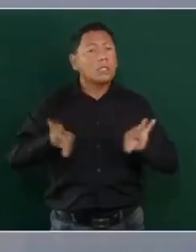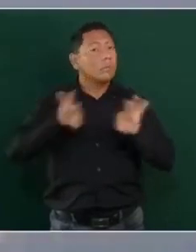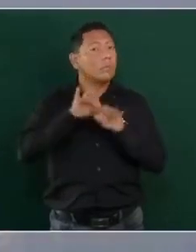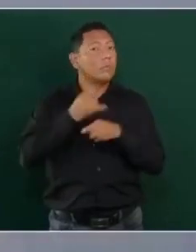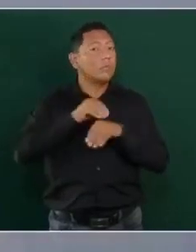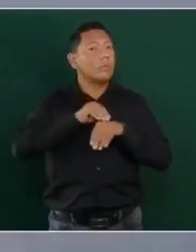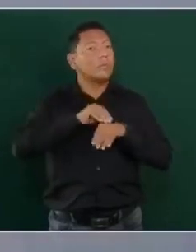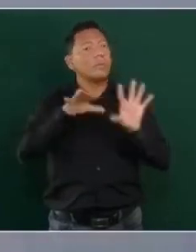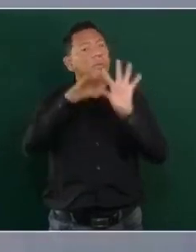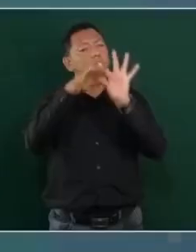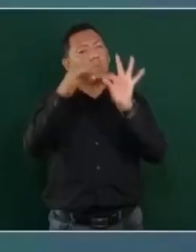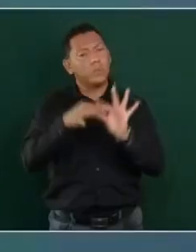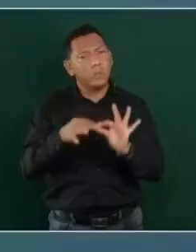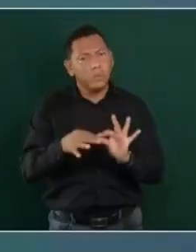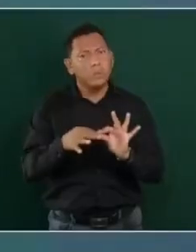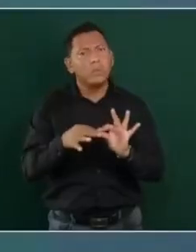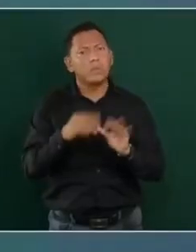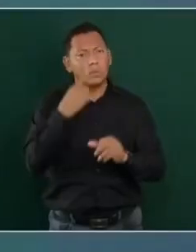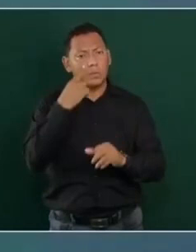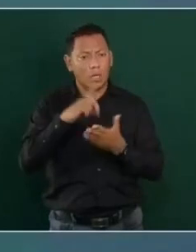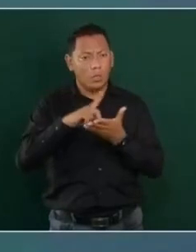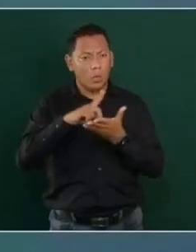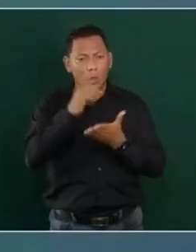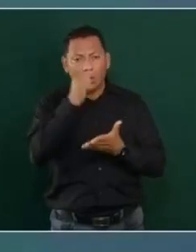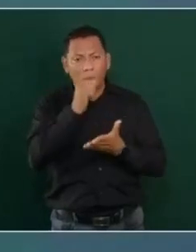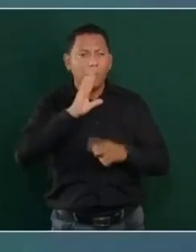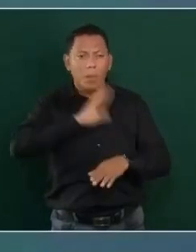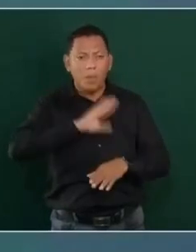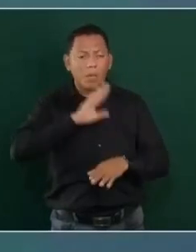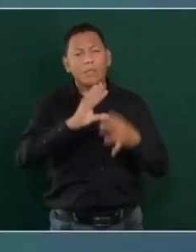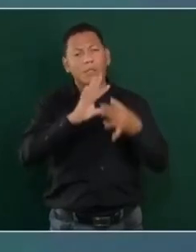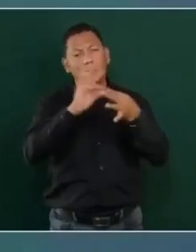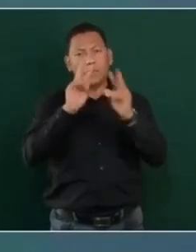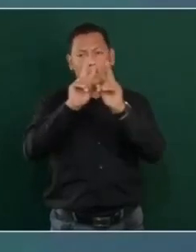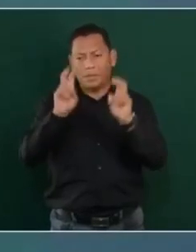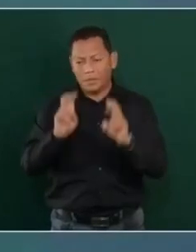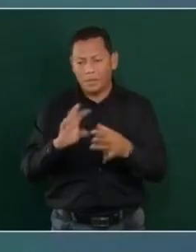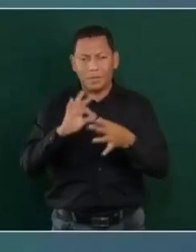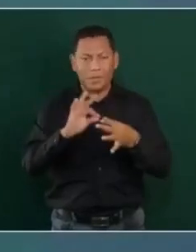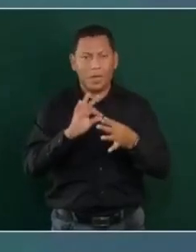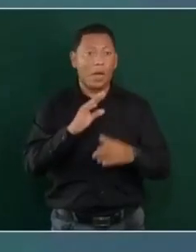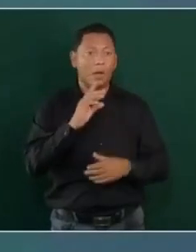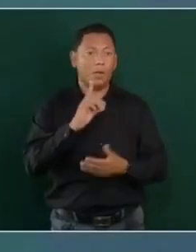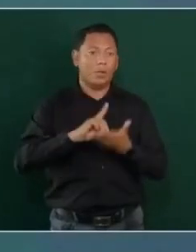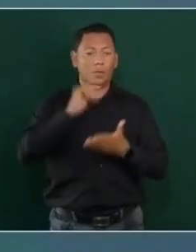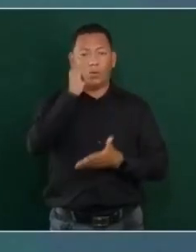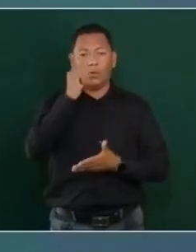también del daño de las drogas. nada de que es un paraíso,